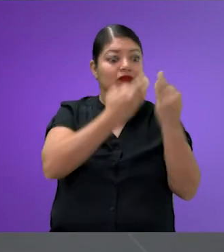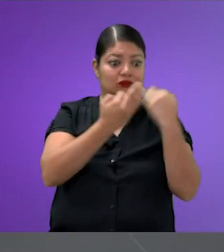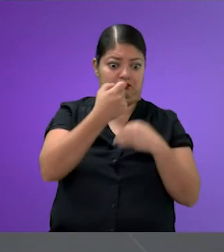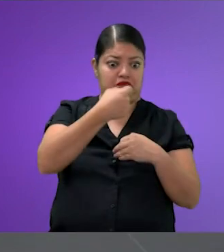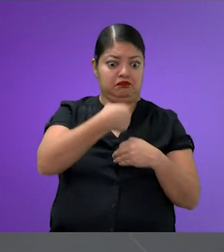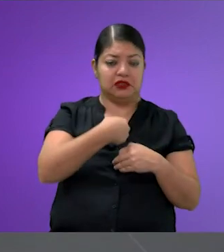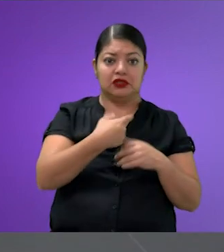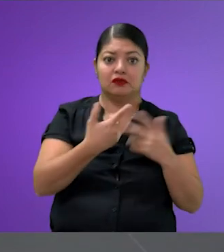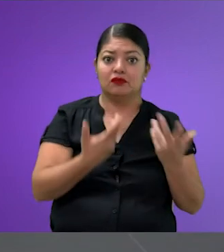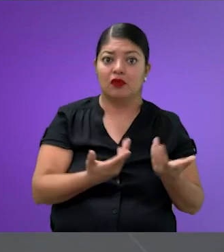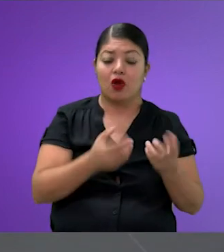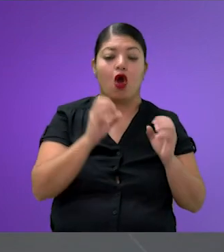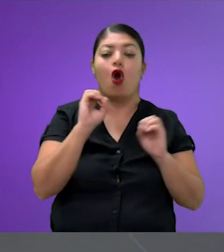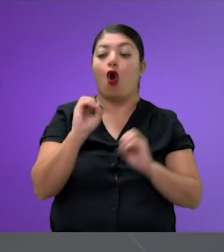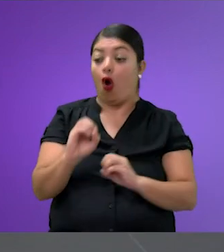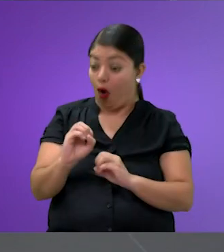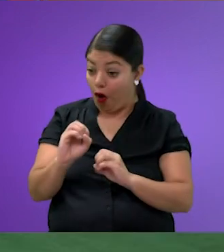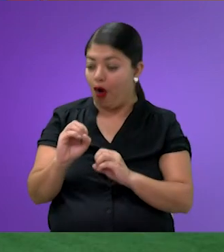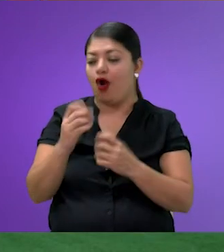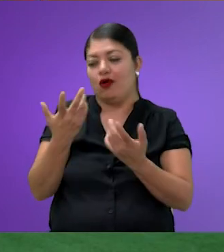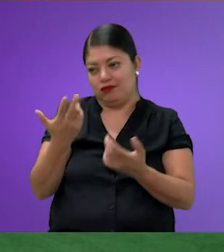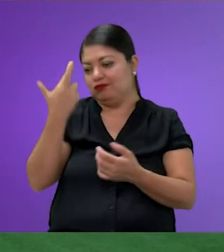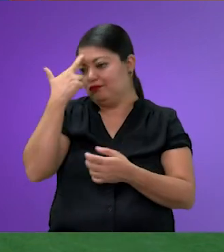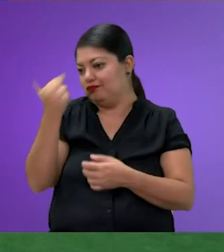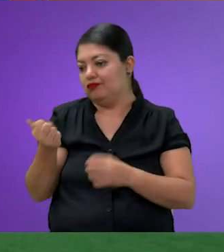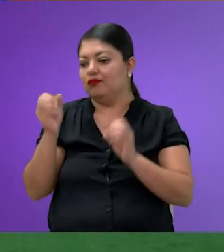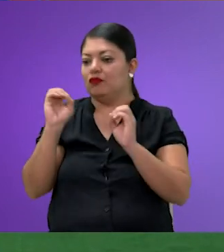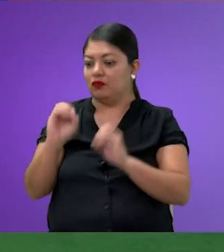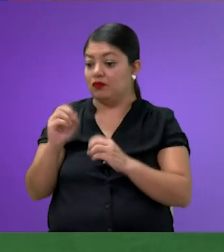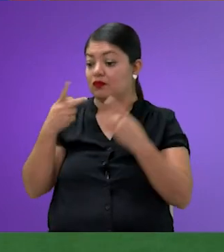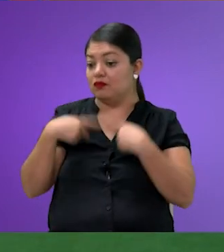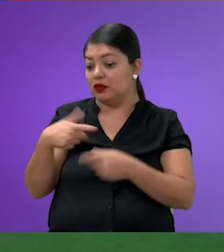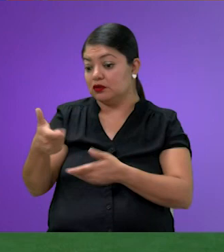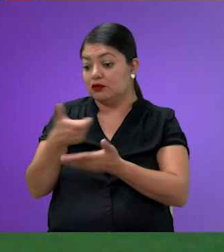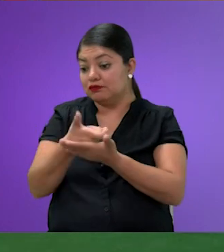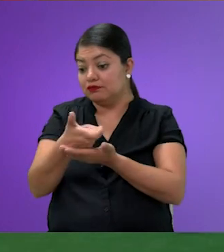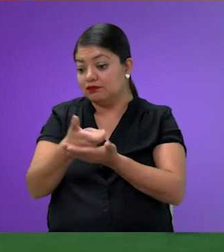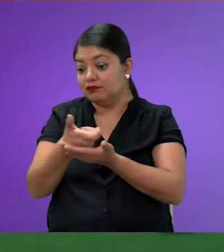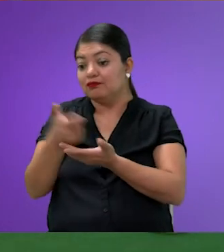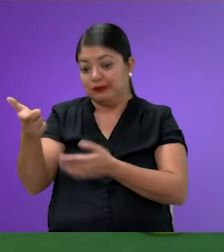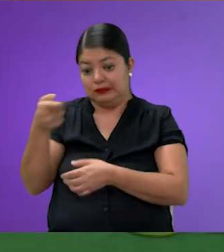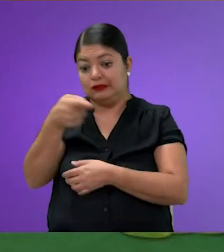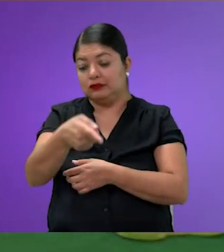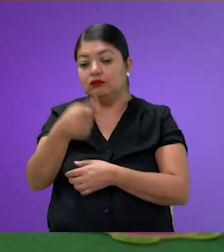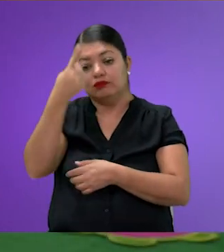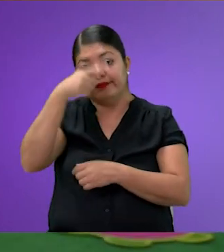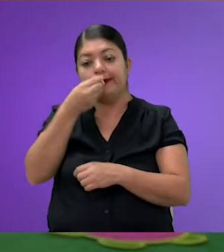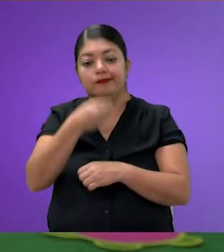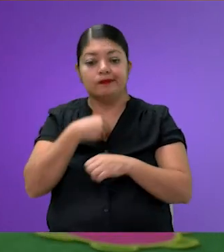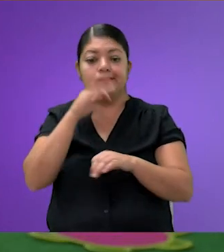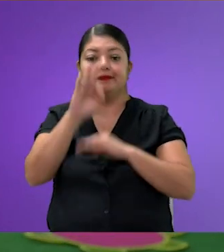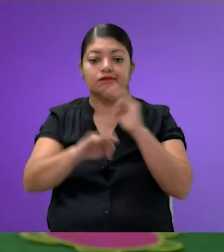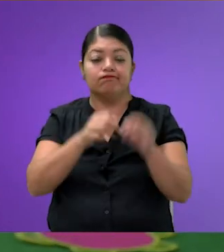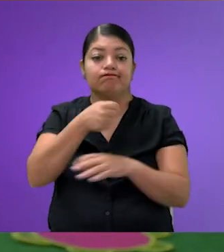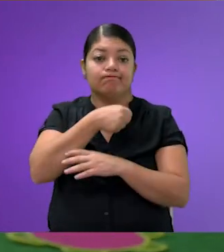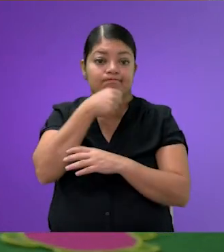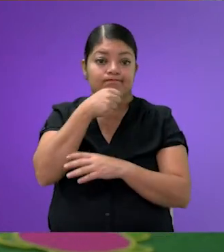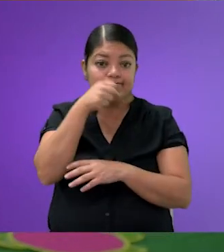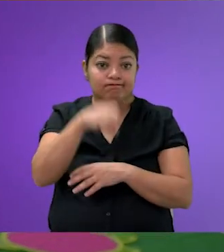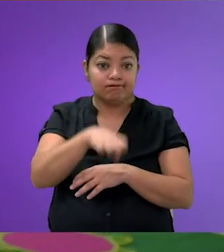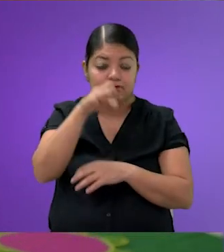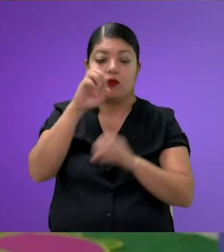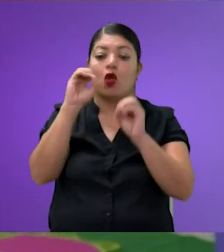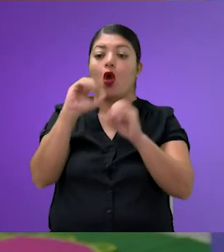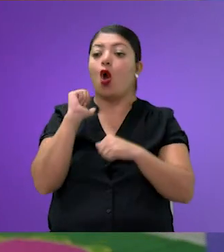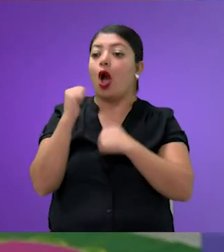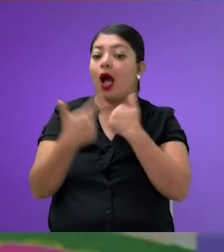familia te subsidie a ti, ¿no? Tus gastos, para que tú te dediques a cuidar a tu anciano o al niño que tiene